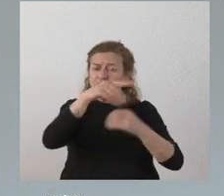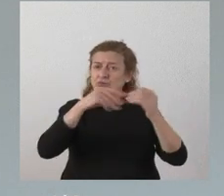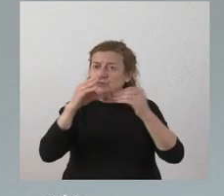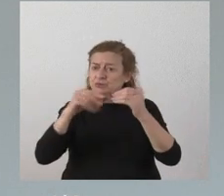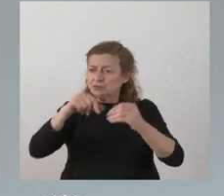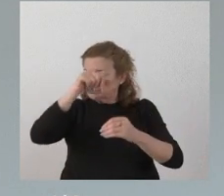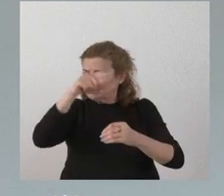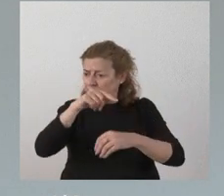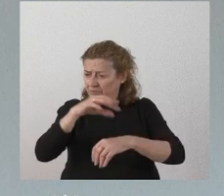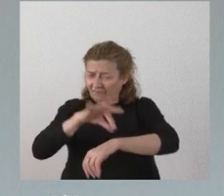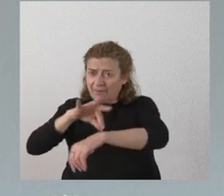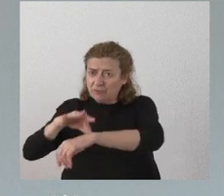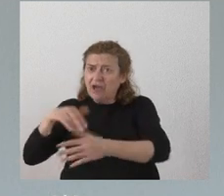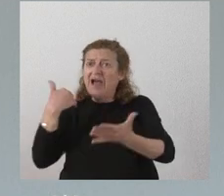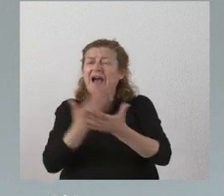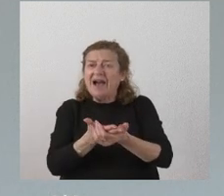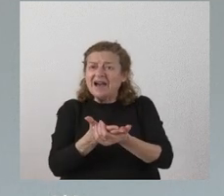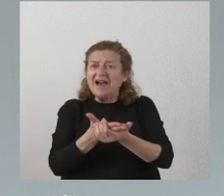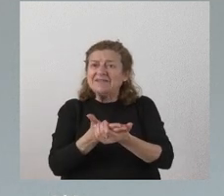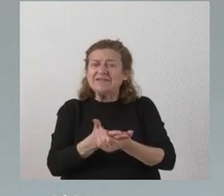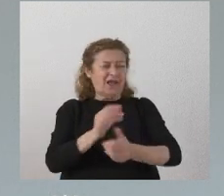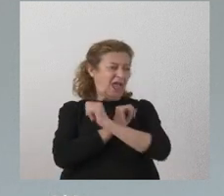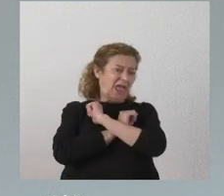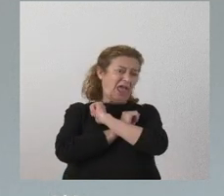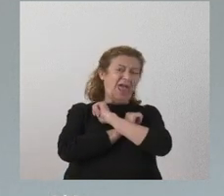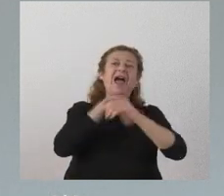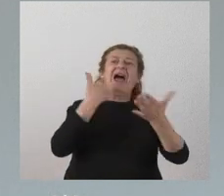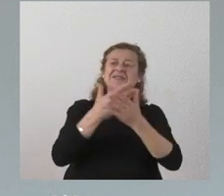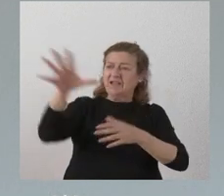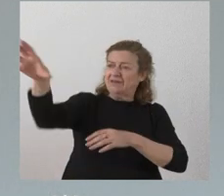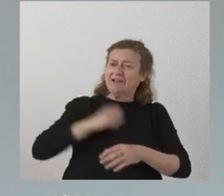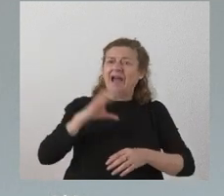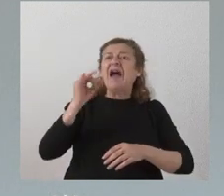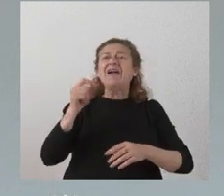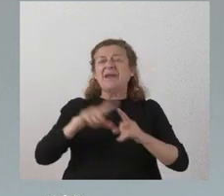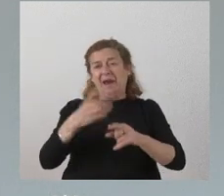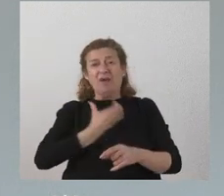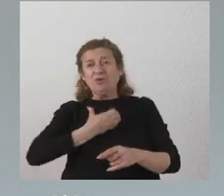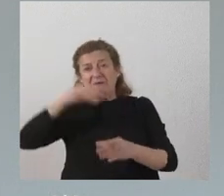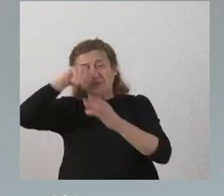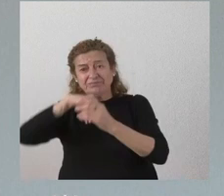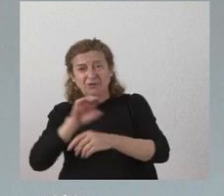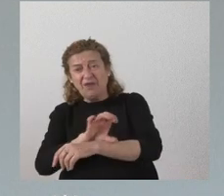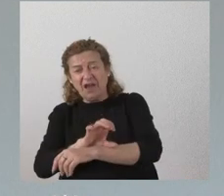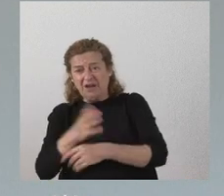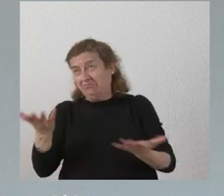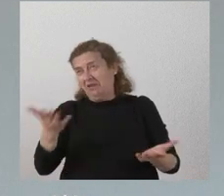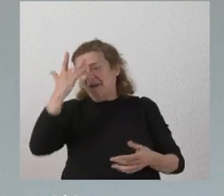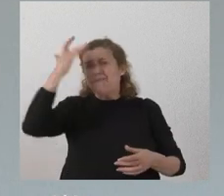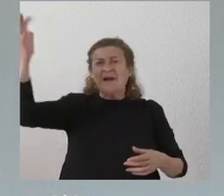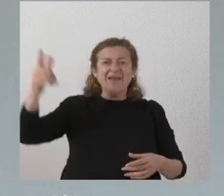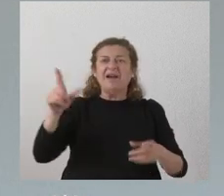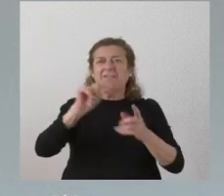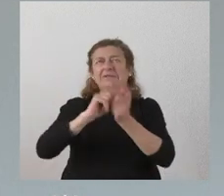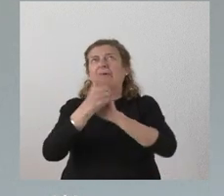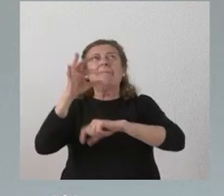hasta el momento de recogida del acta de concejal imaginemos que en vez de ser